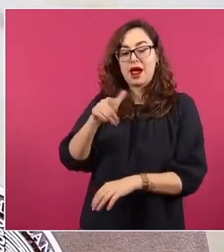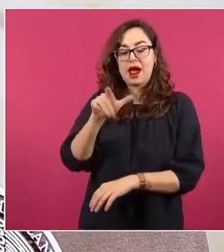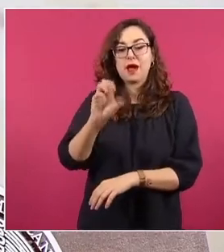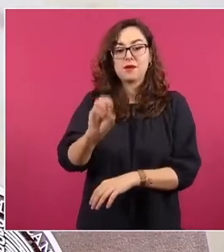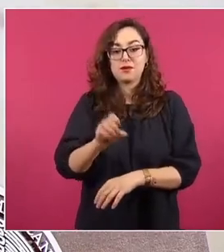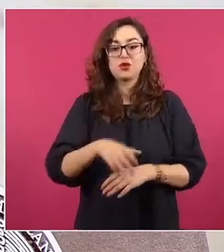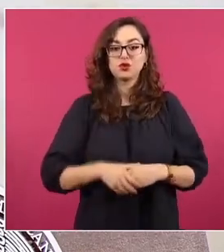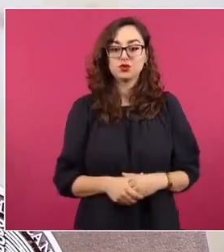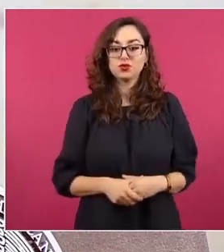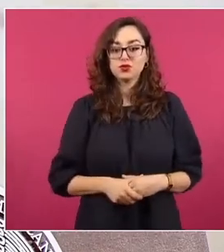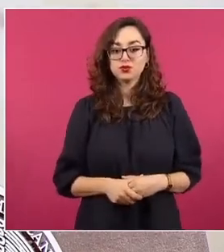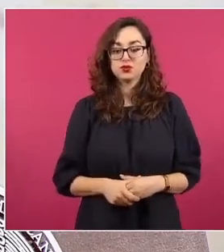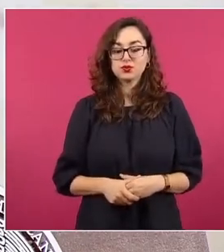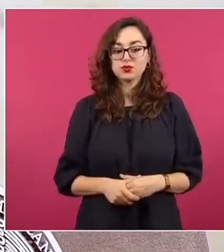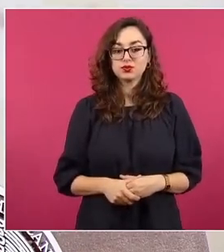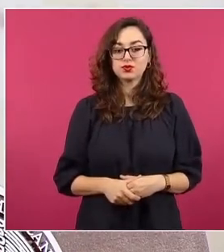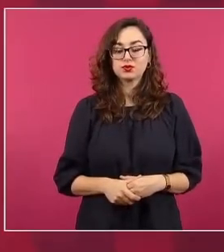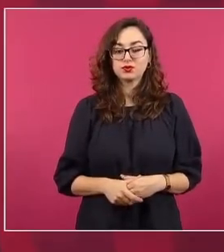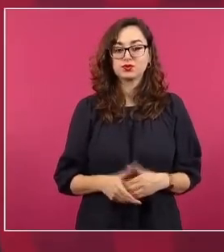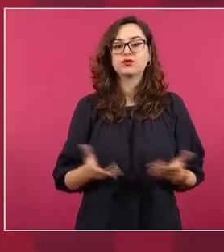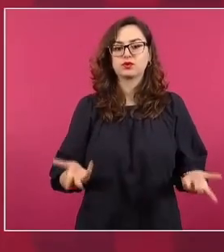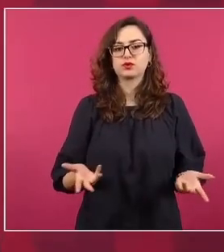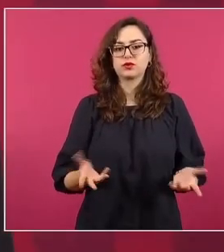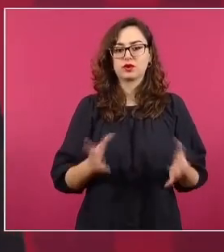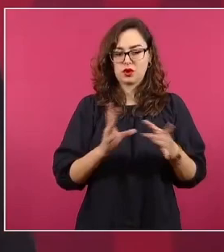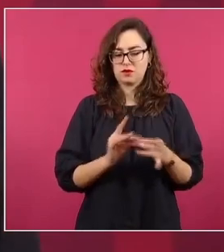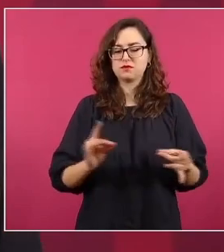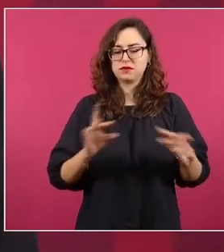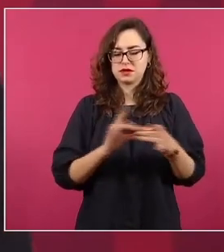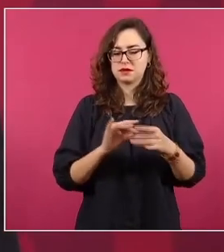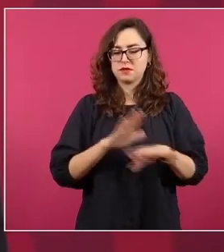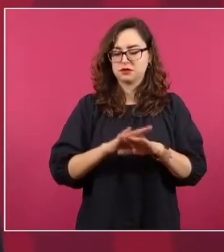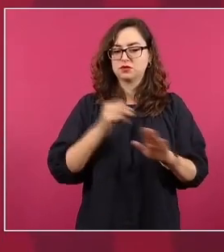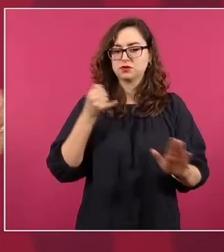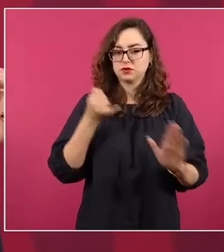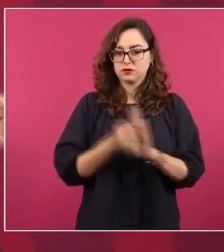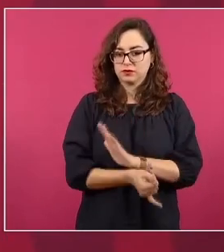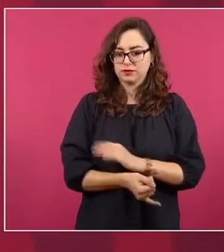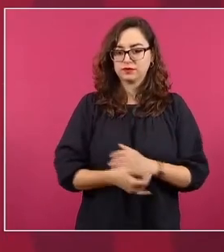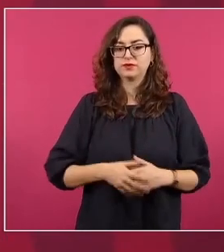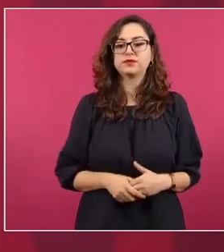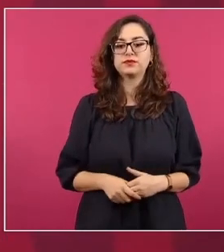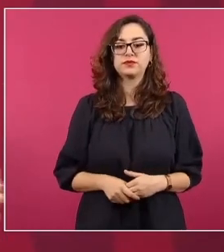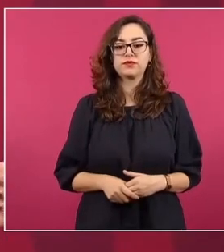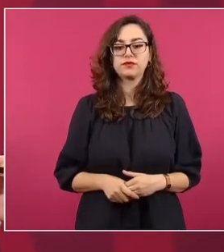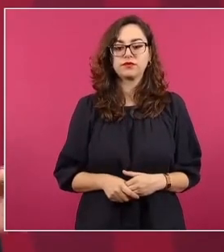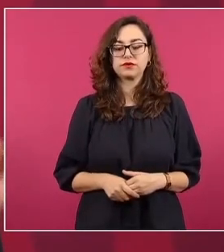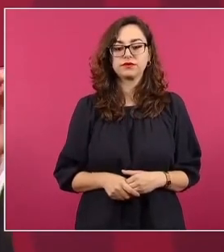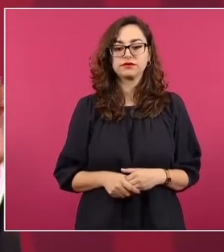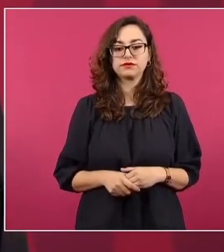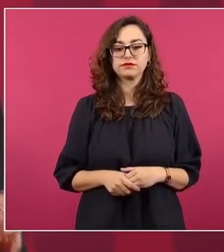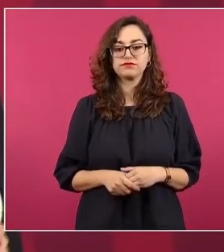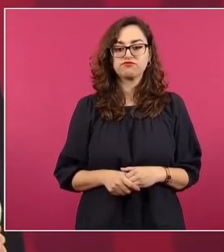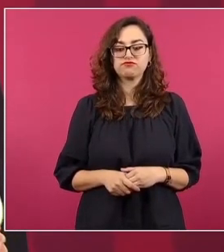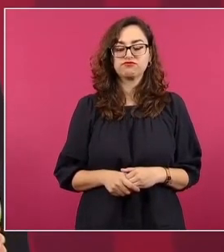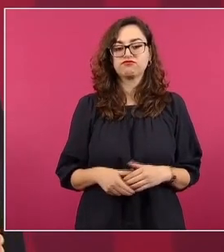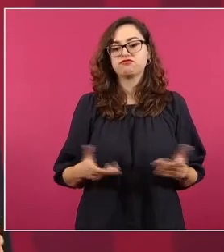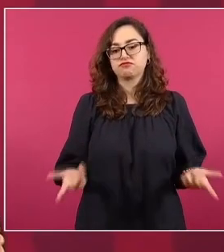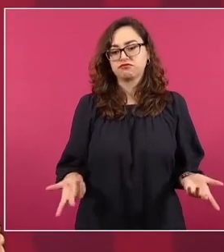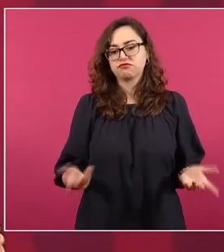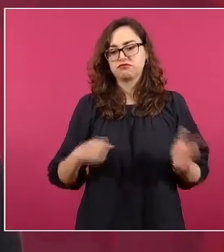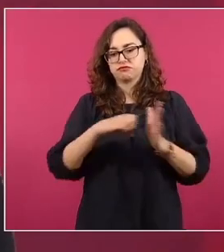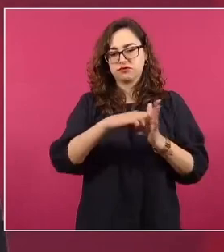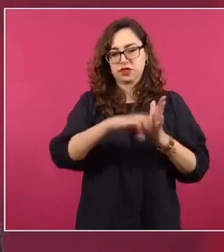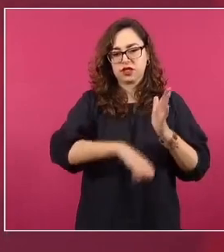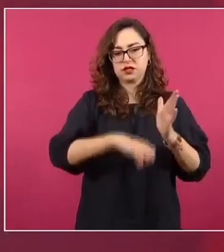Network. Ahorita les explicamos que es Atlas Network. Y bueno, vamos a poner primero un par de ejemplos